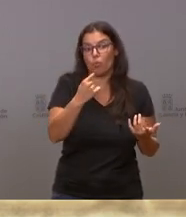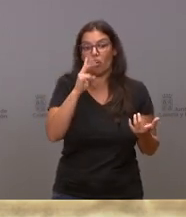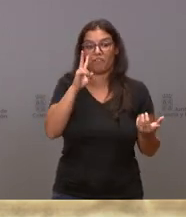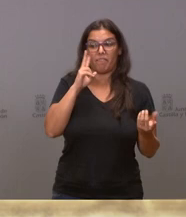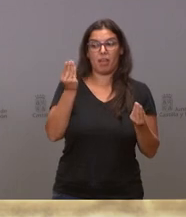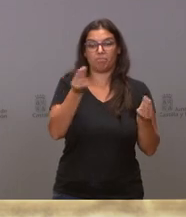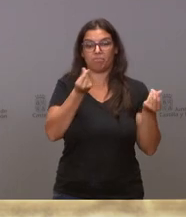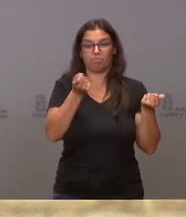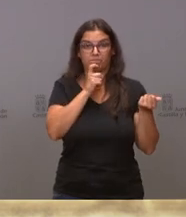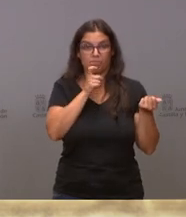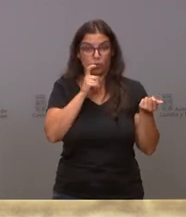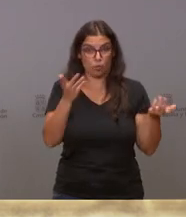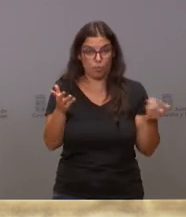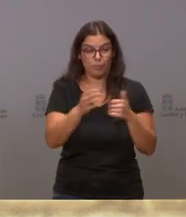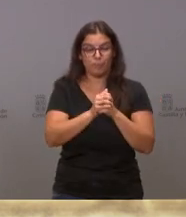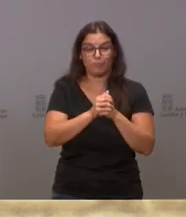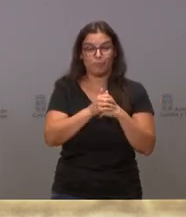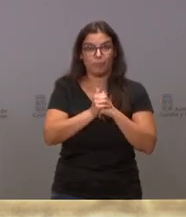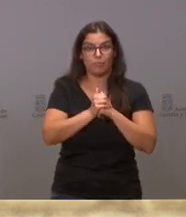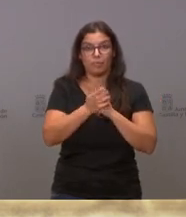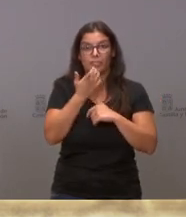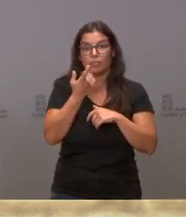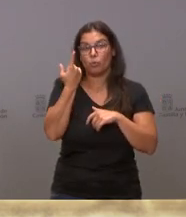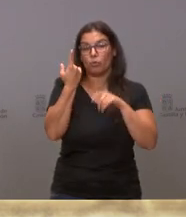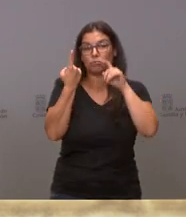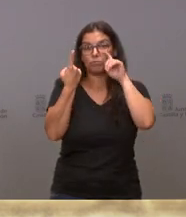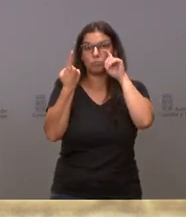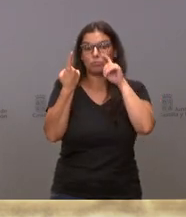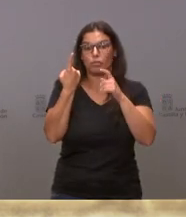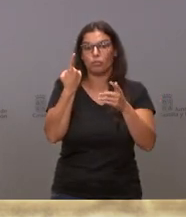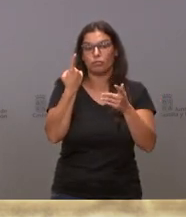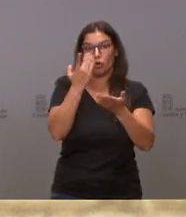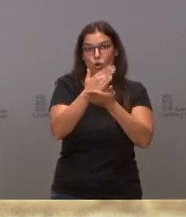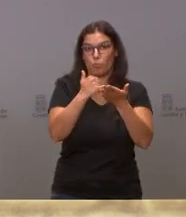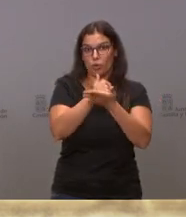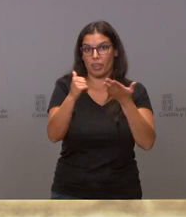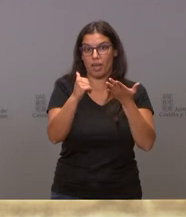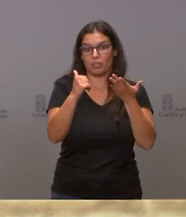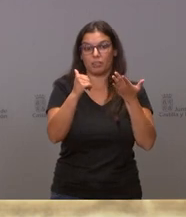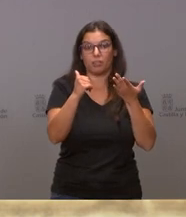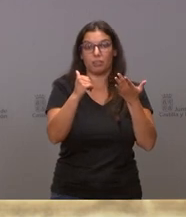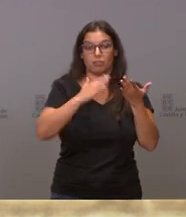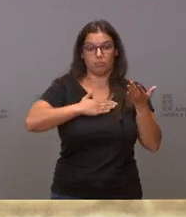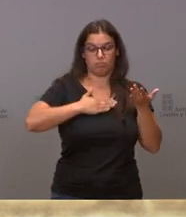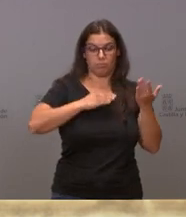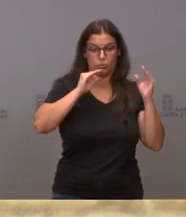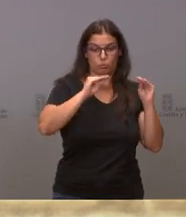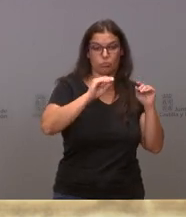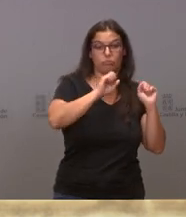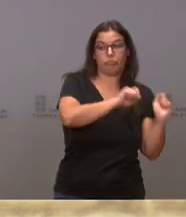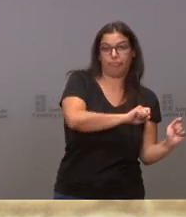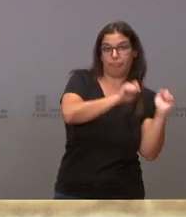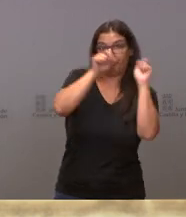Cuando uno sale de su provincia, de su comunidad autónoma, en este caso, y ha tenido la oportunidad de ir a otros